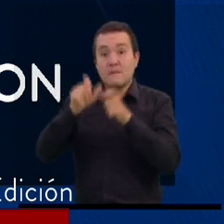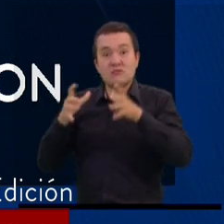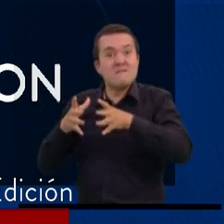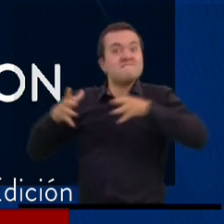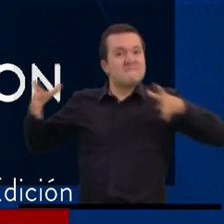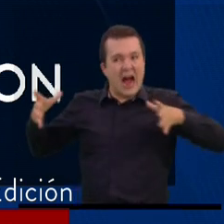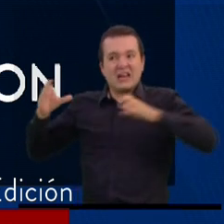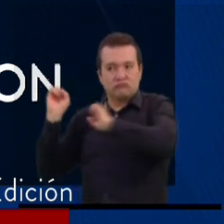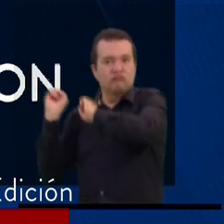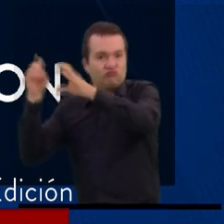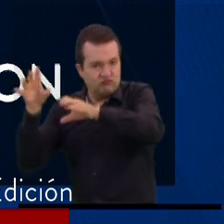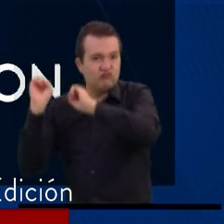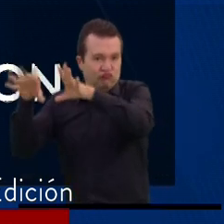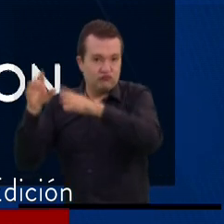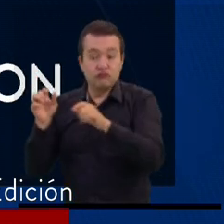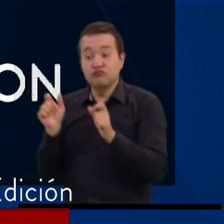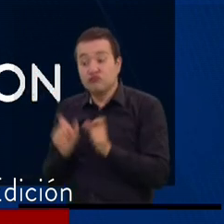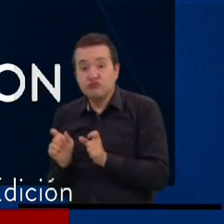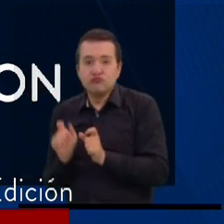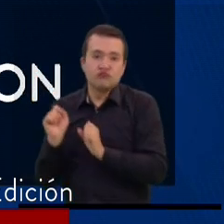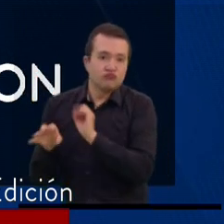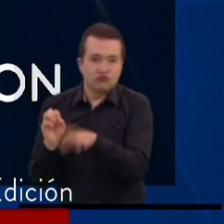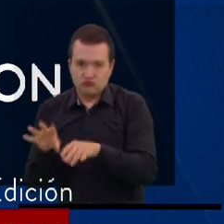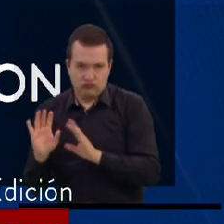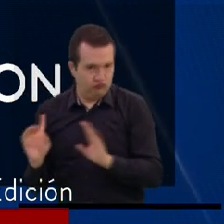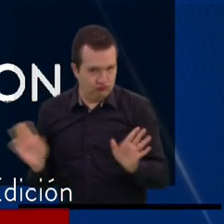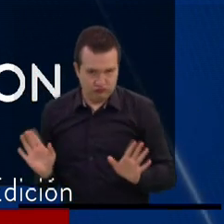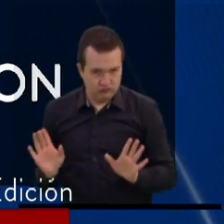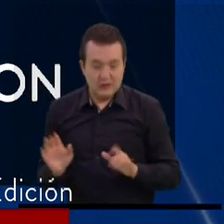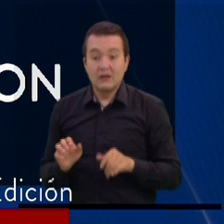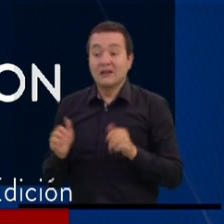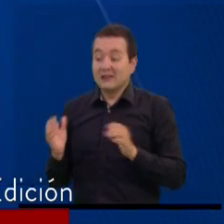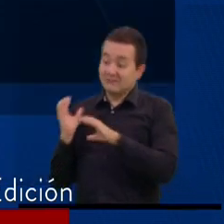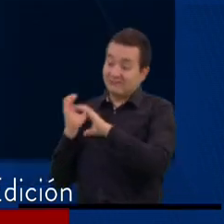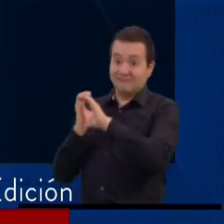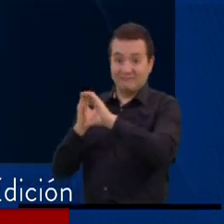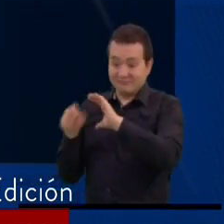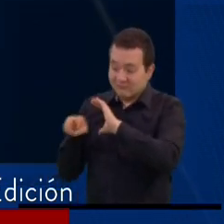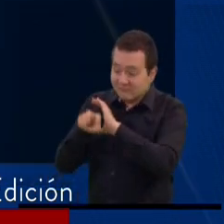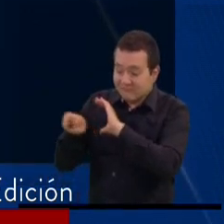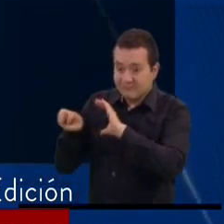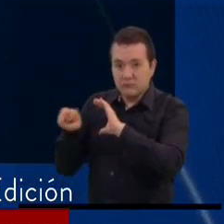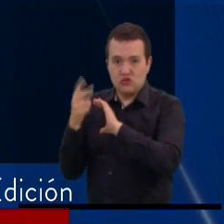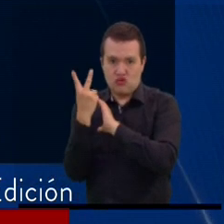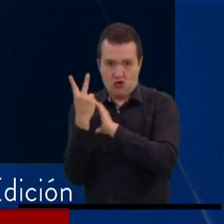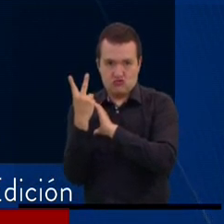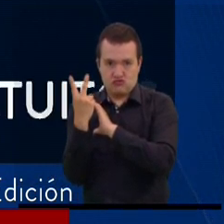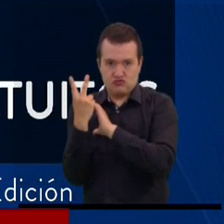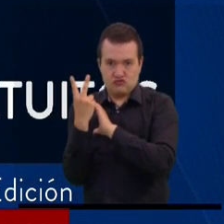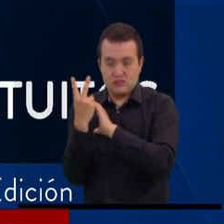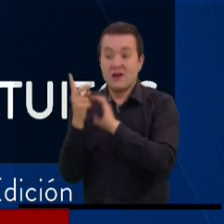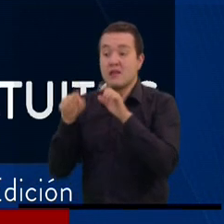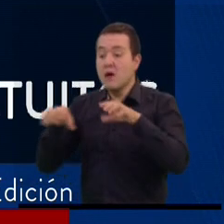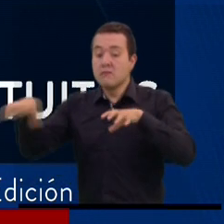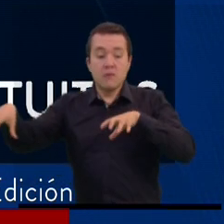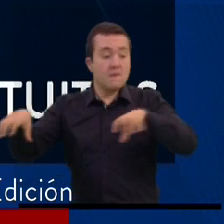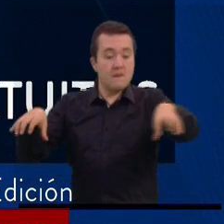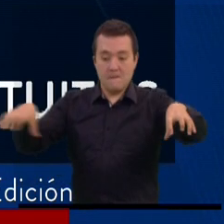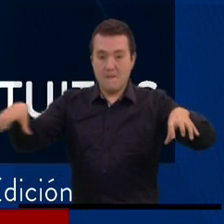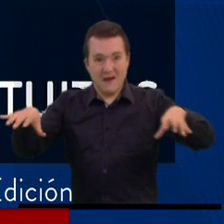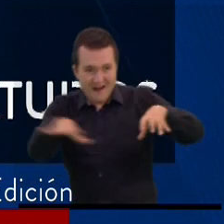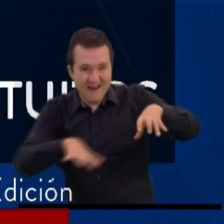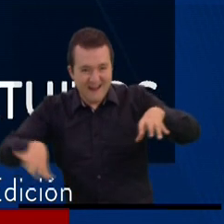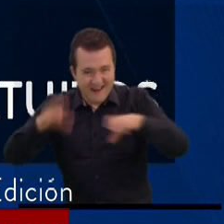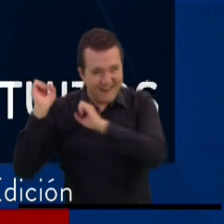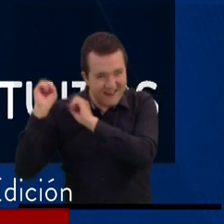ventas al detalle. Ingresarán vehículos solo con su conductor y un auxiliar. Habrá puntos de desinfección. Se prohíbe ingreso de